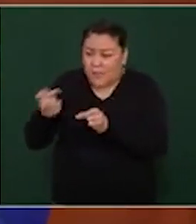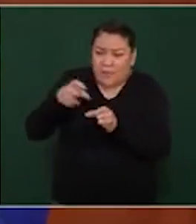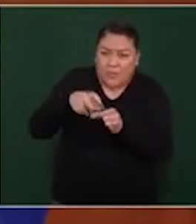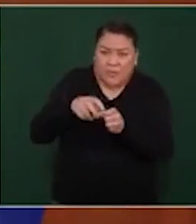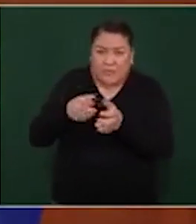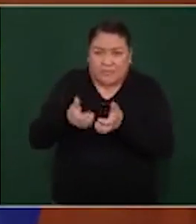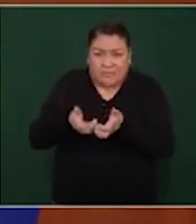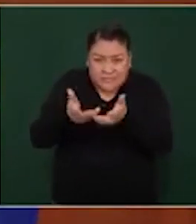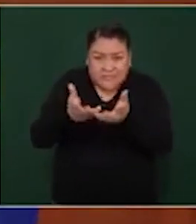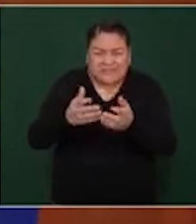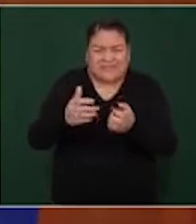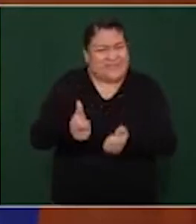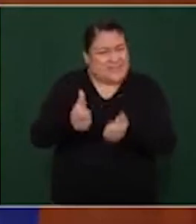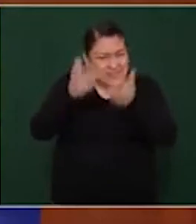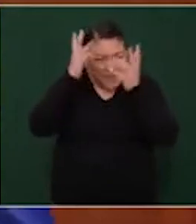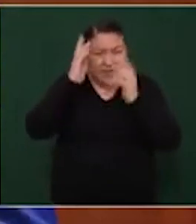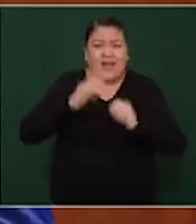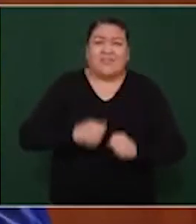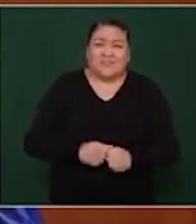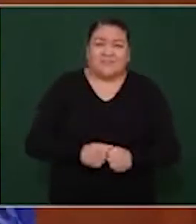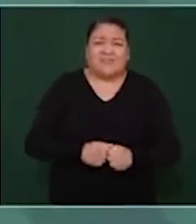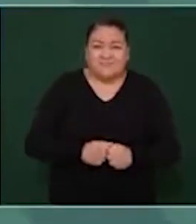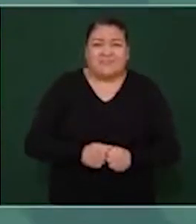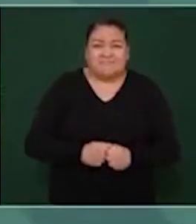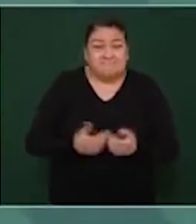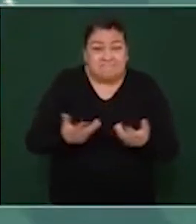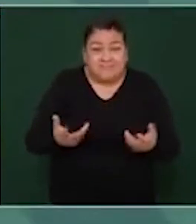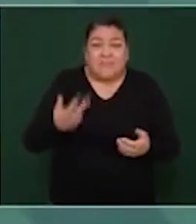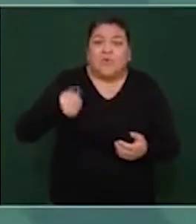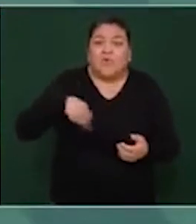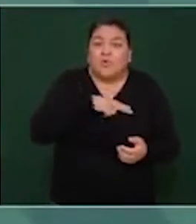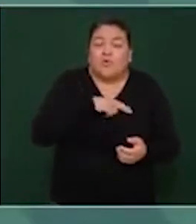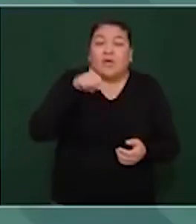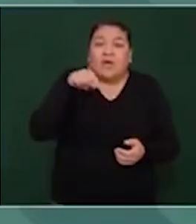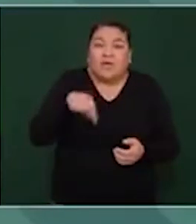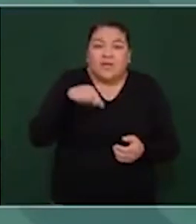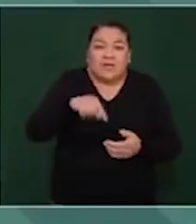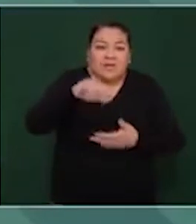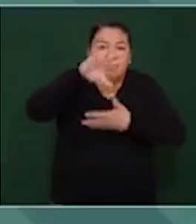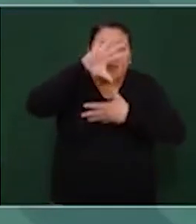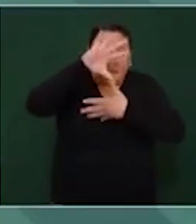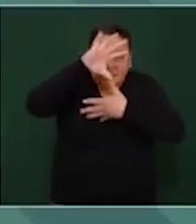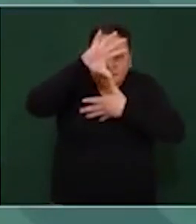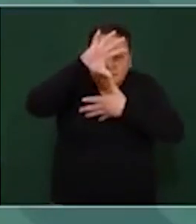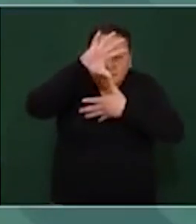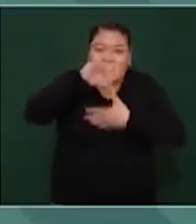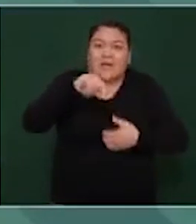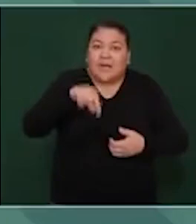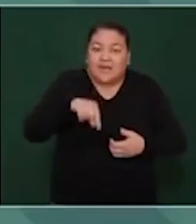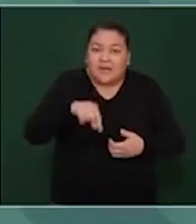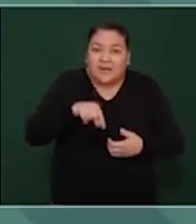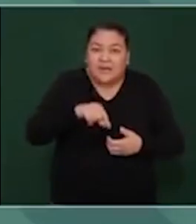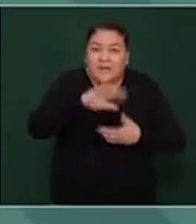Entonces, nosotros tenemos un mercado en América